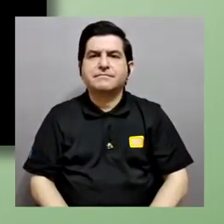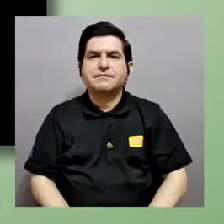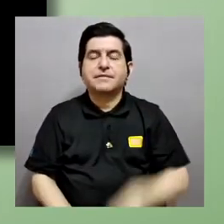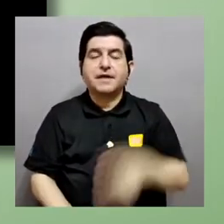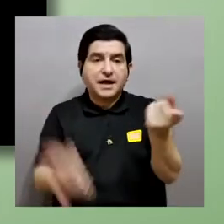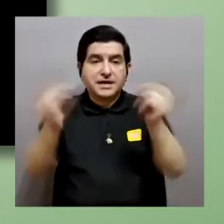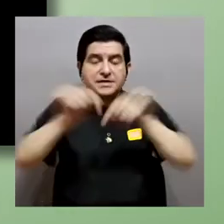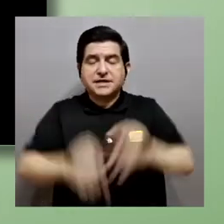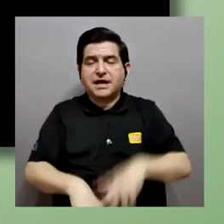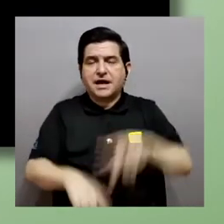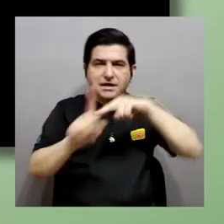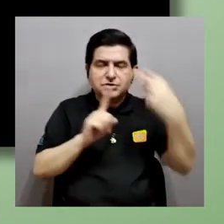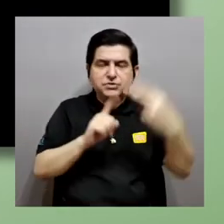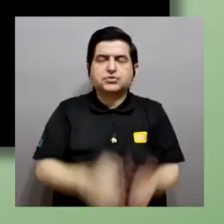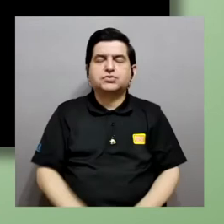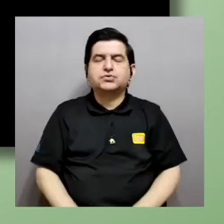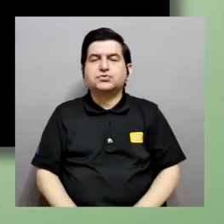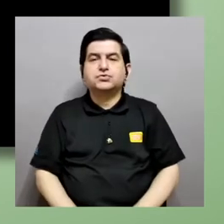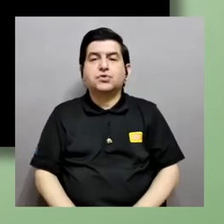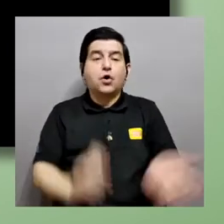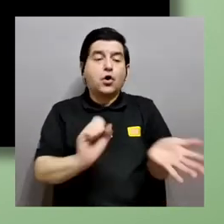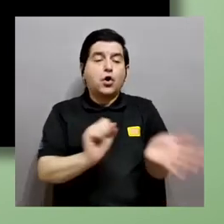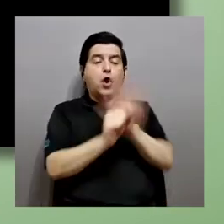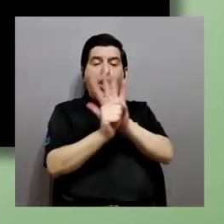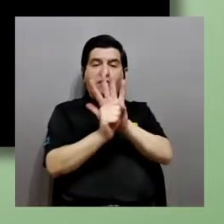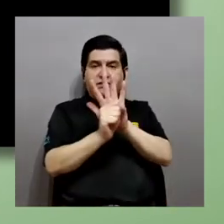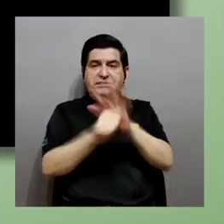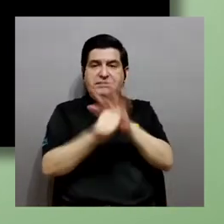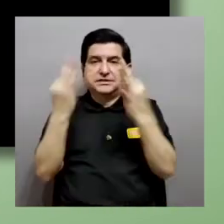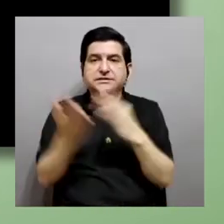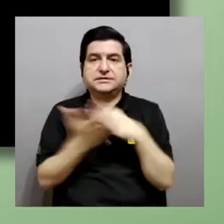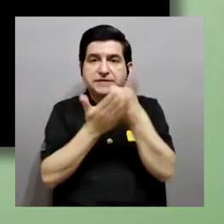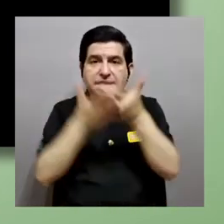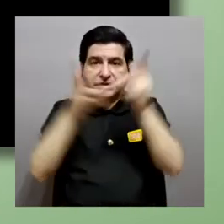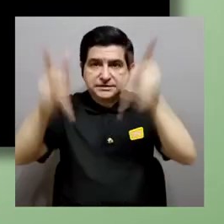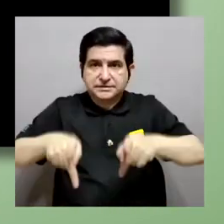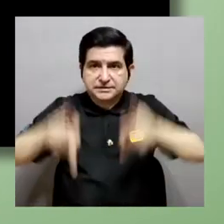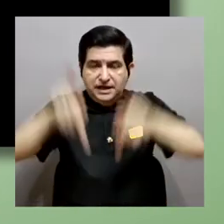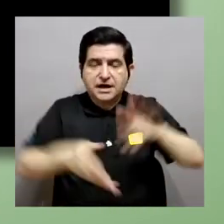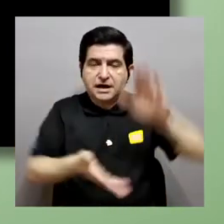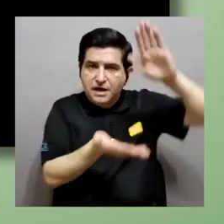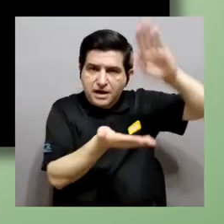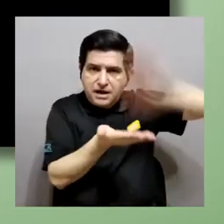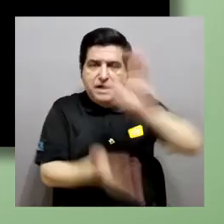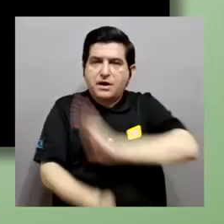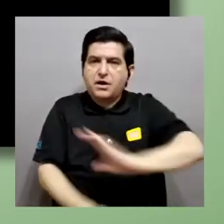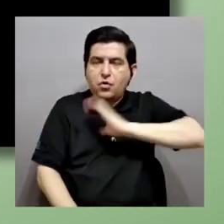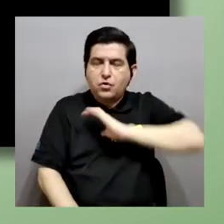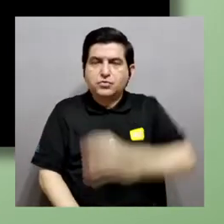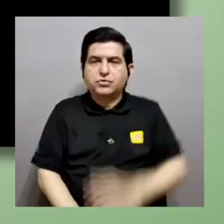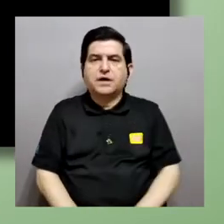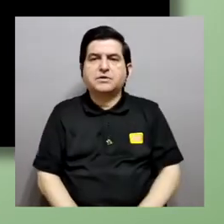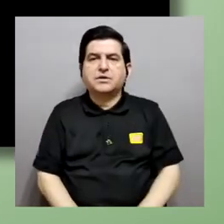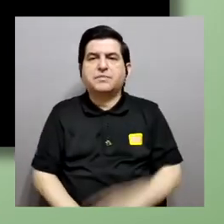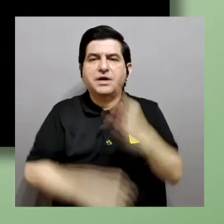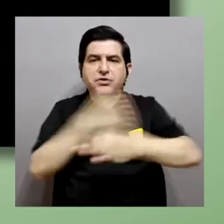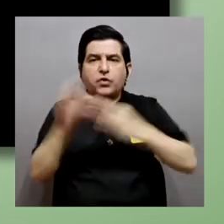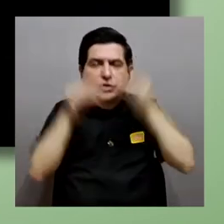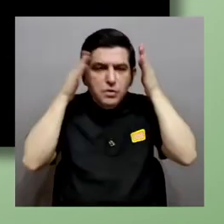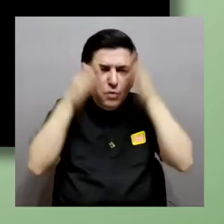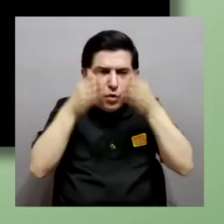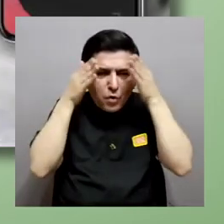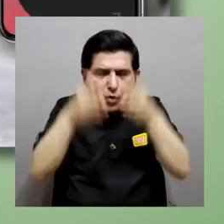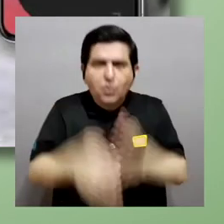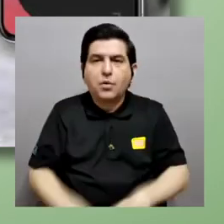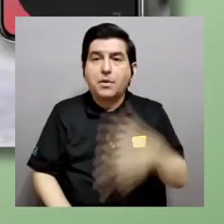se enfoca en el área de COVID-19 y estamos buscando ayudarle a las personas a mitigar comportamientos compulsivos que pueden ser